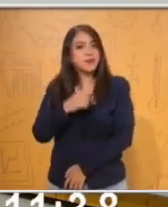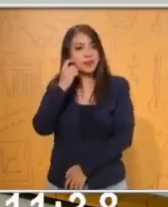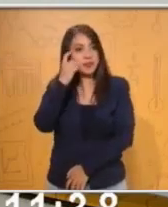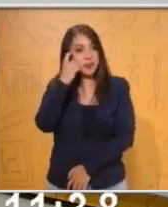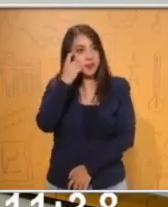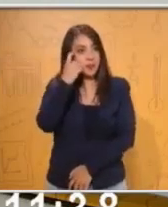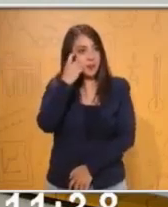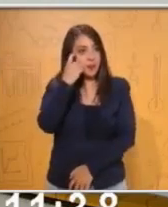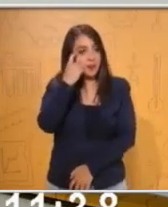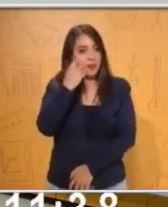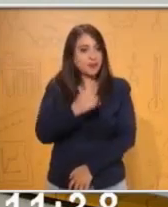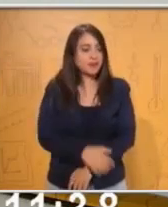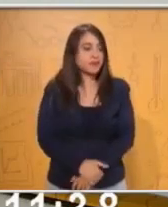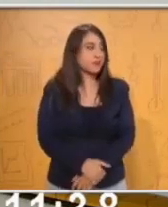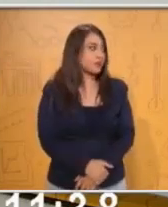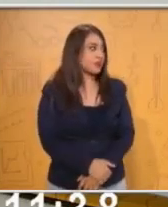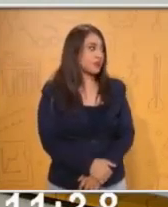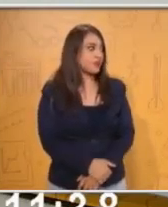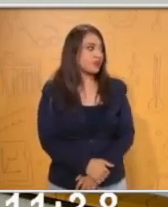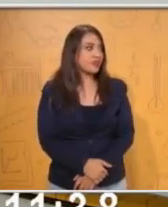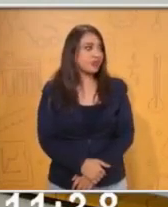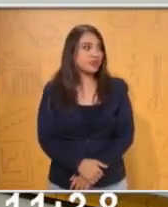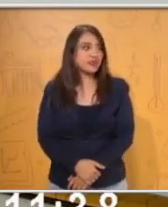encontrar otra pista ahí? Termina en can.